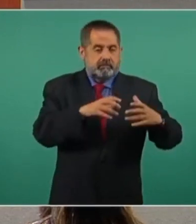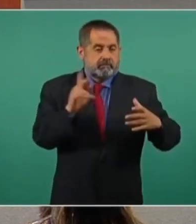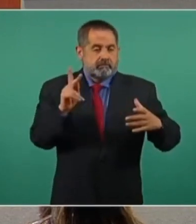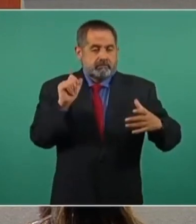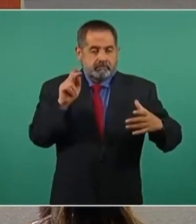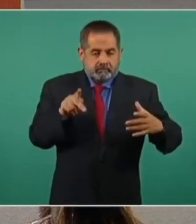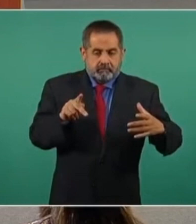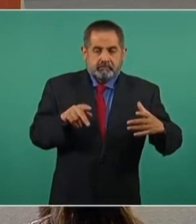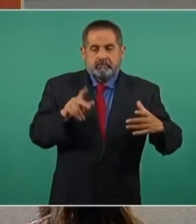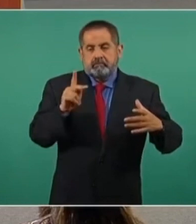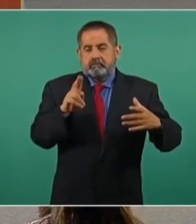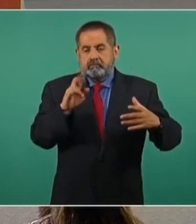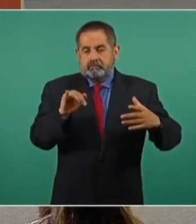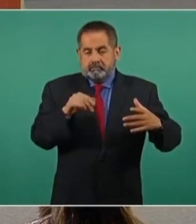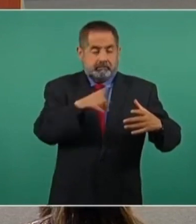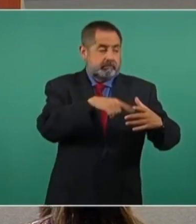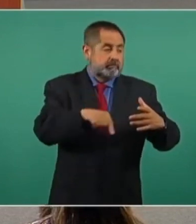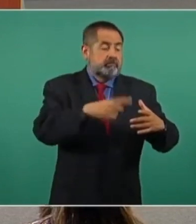el PRI,